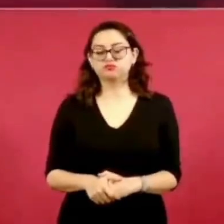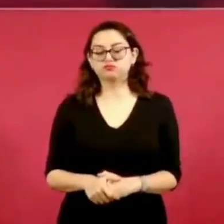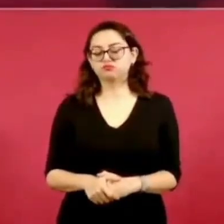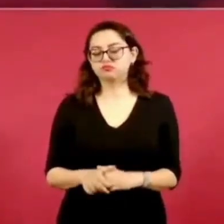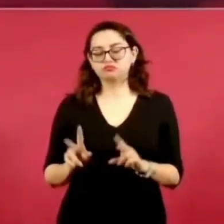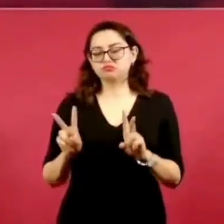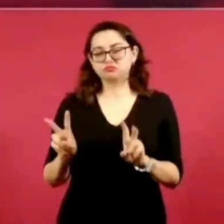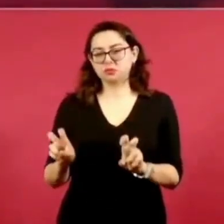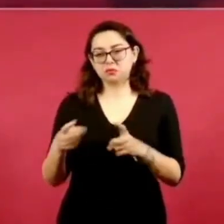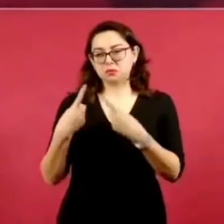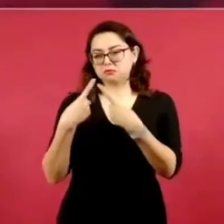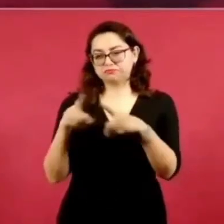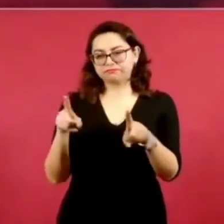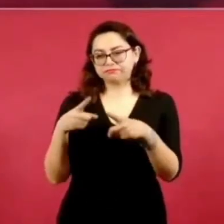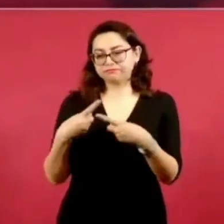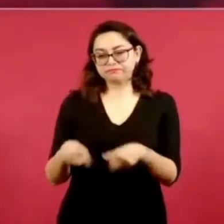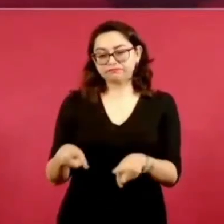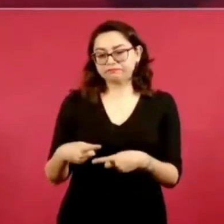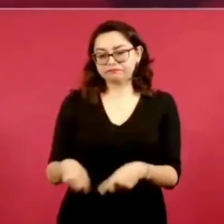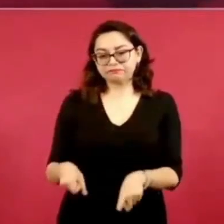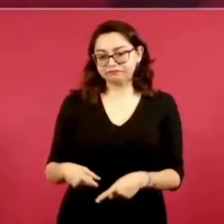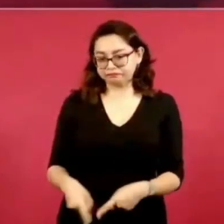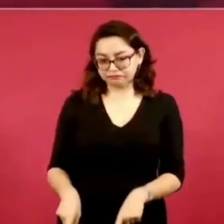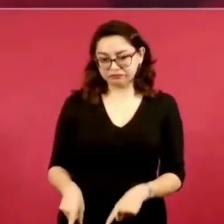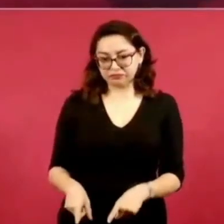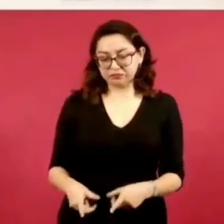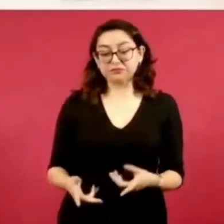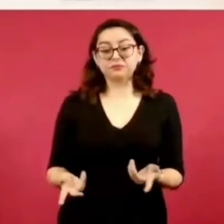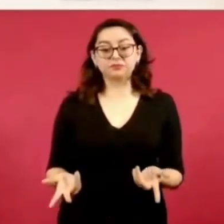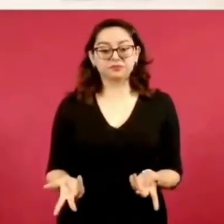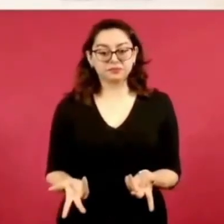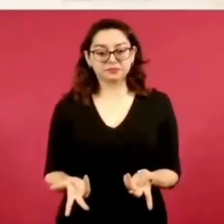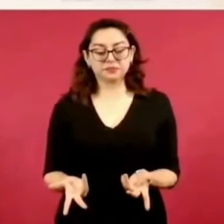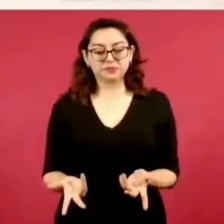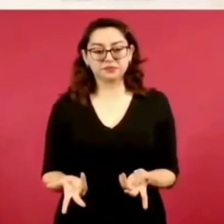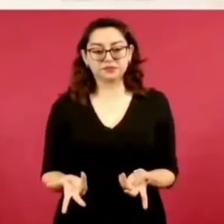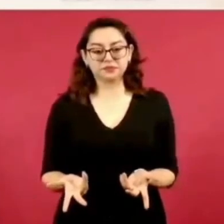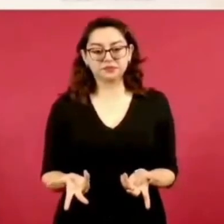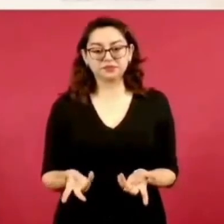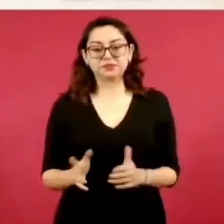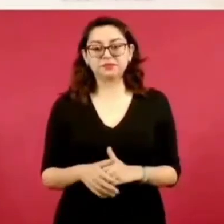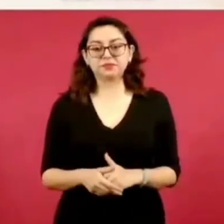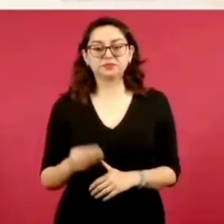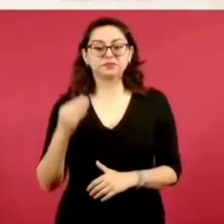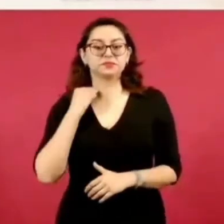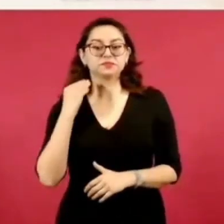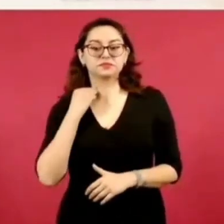como defensores de oficio,